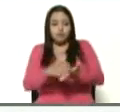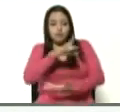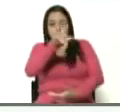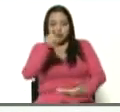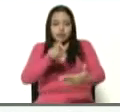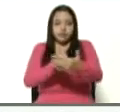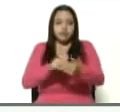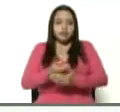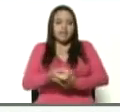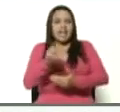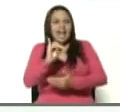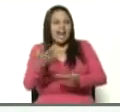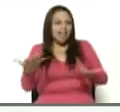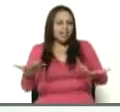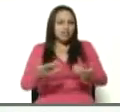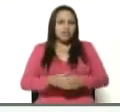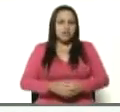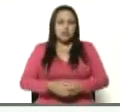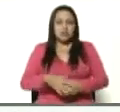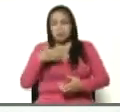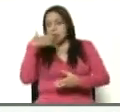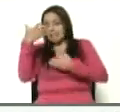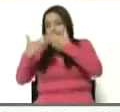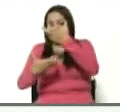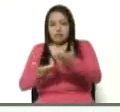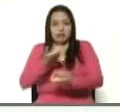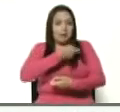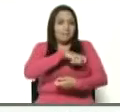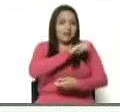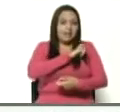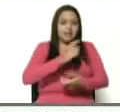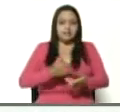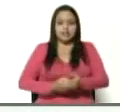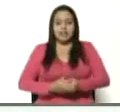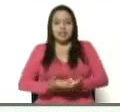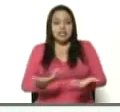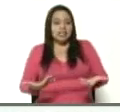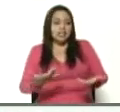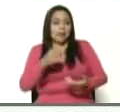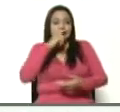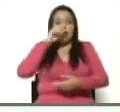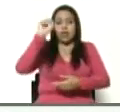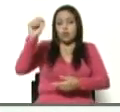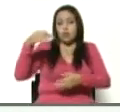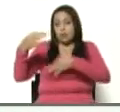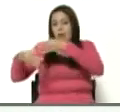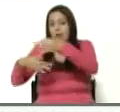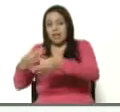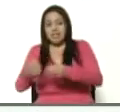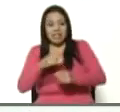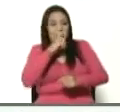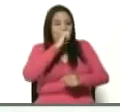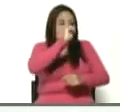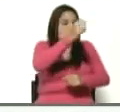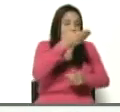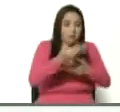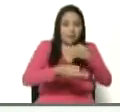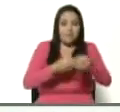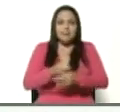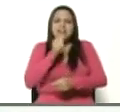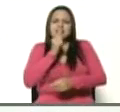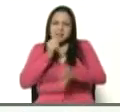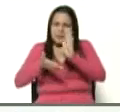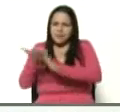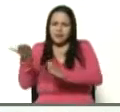Estaban con una laraca en España de que Maduro va a hablar, de que Maduro en la iberoamericana. ¿Y quién más va a hablar en la